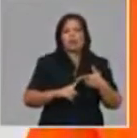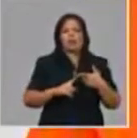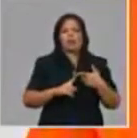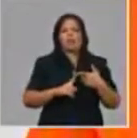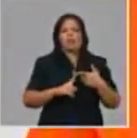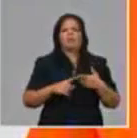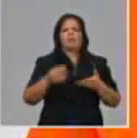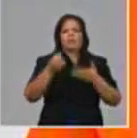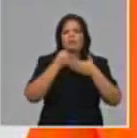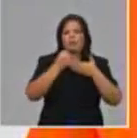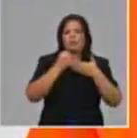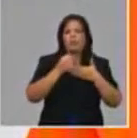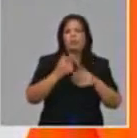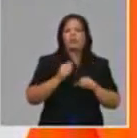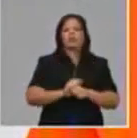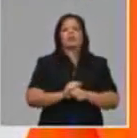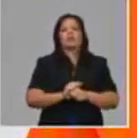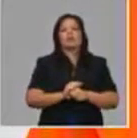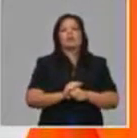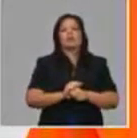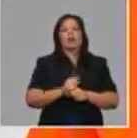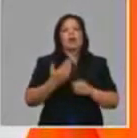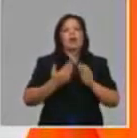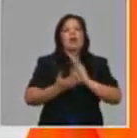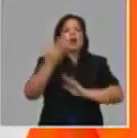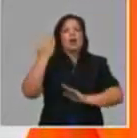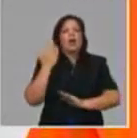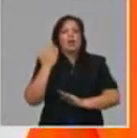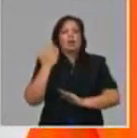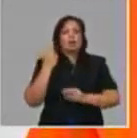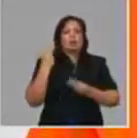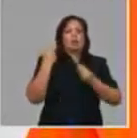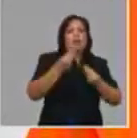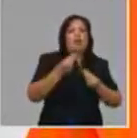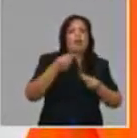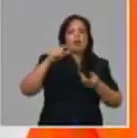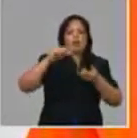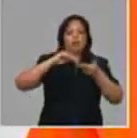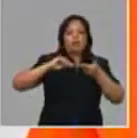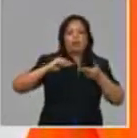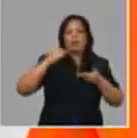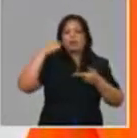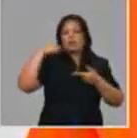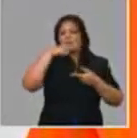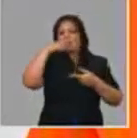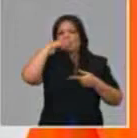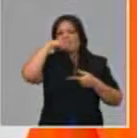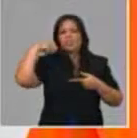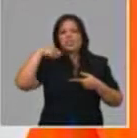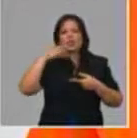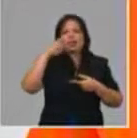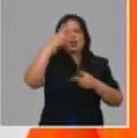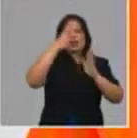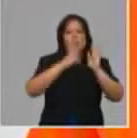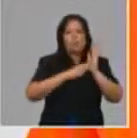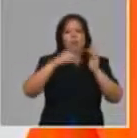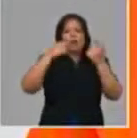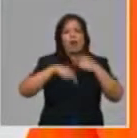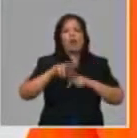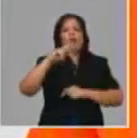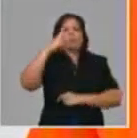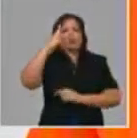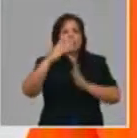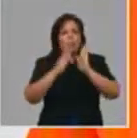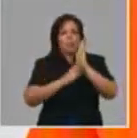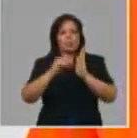incluso el periodo de entrega a la crema dental. Lo llevamos a dos meses. En este mes de junio reiniciamos un nuevo ciclo que